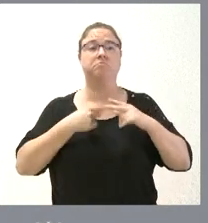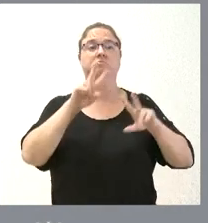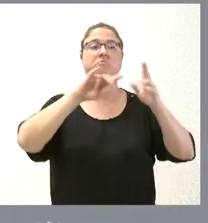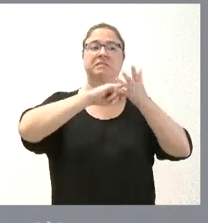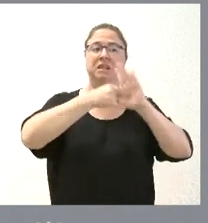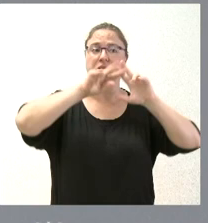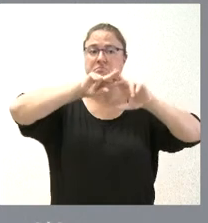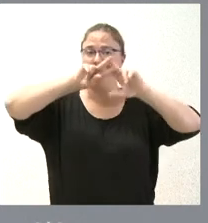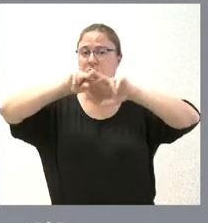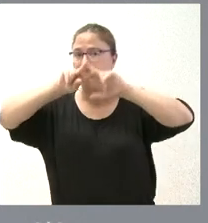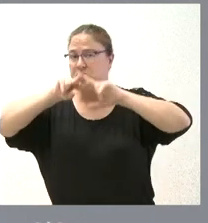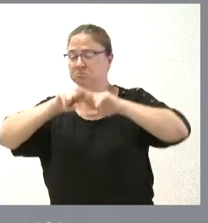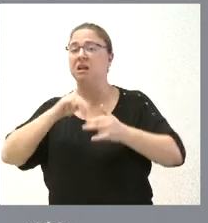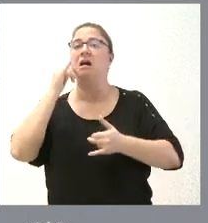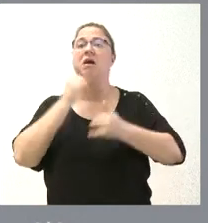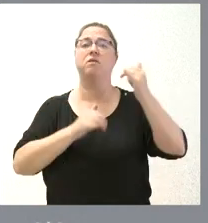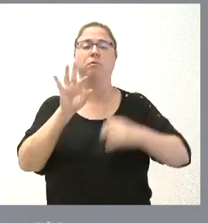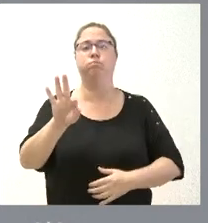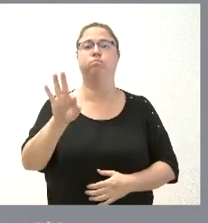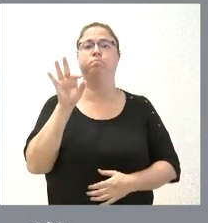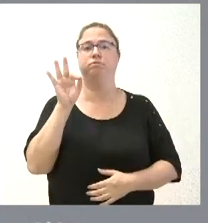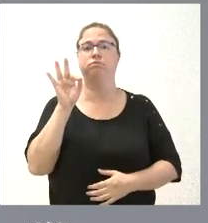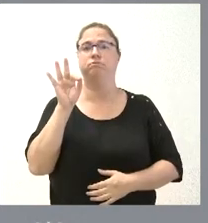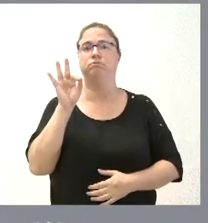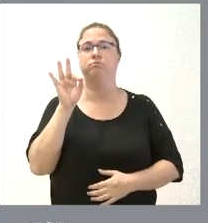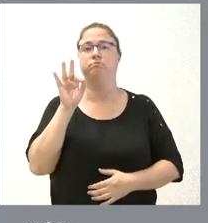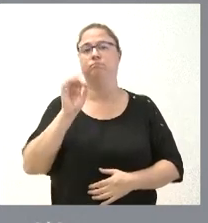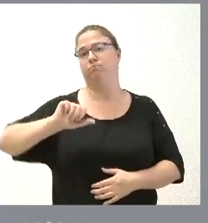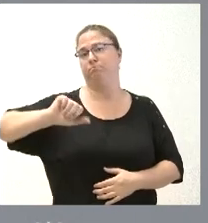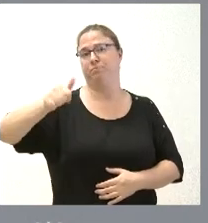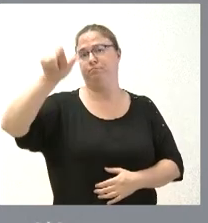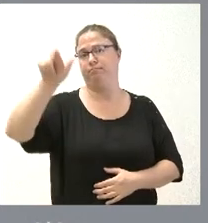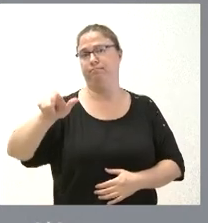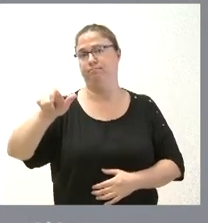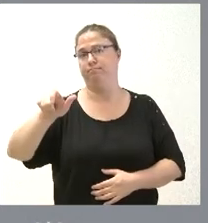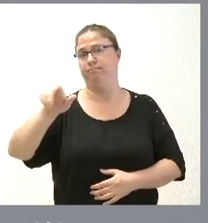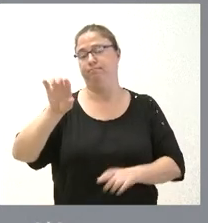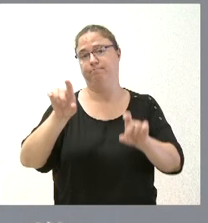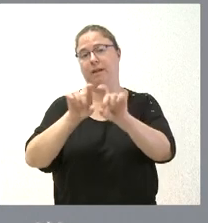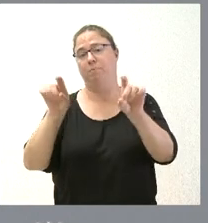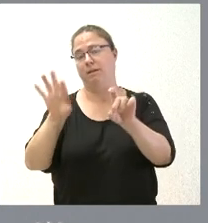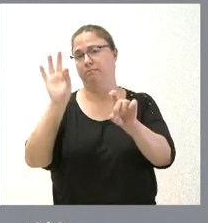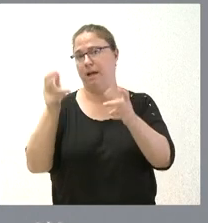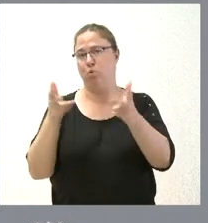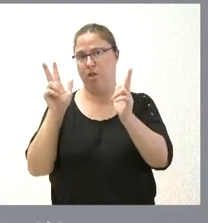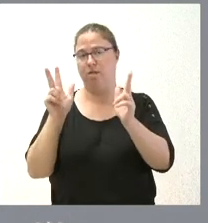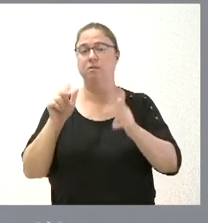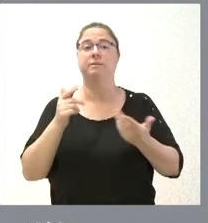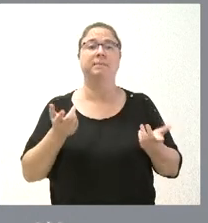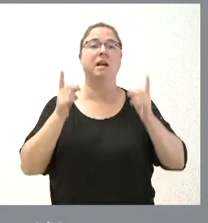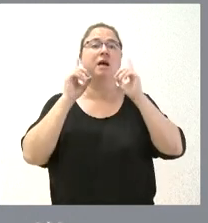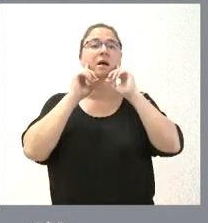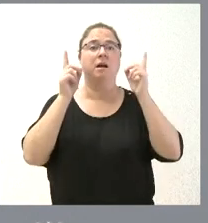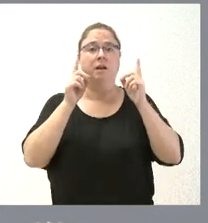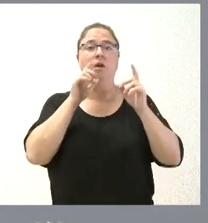técnicamente y finalmente se decidió la adjudicación a la que finalmente fue autorizada. En este caso